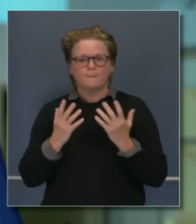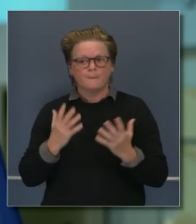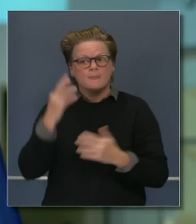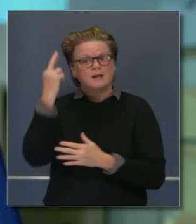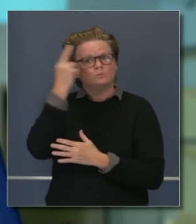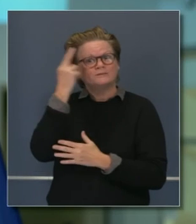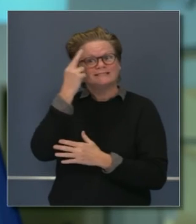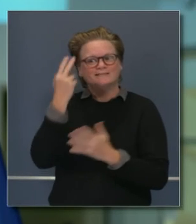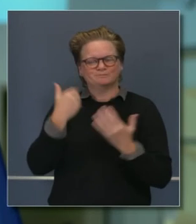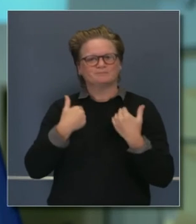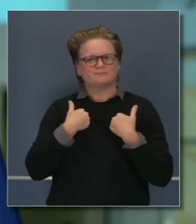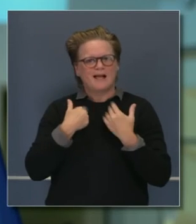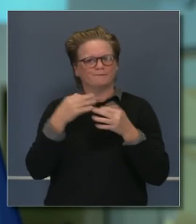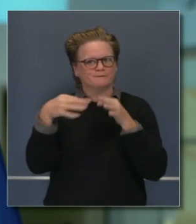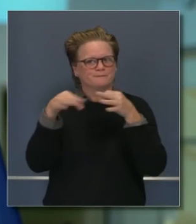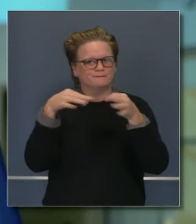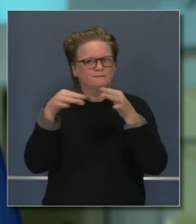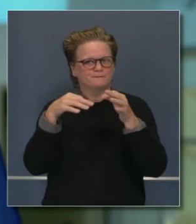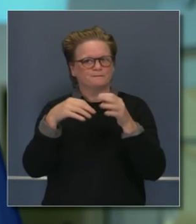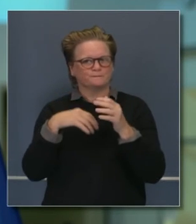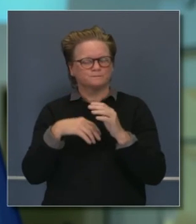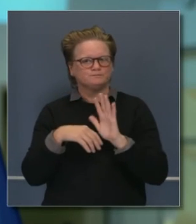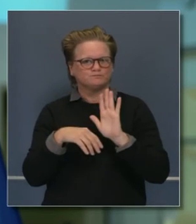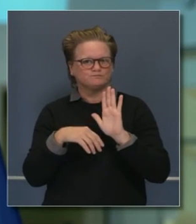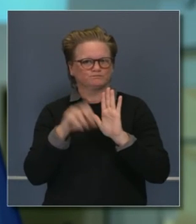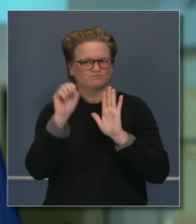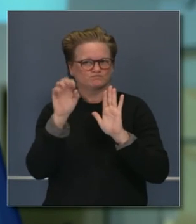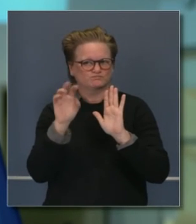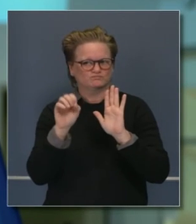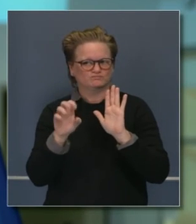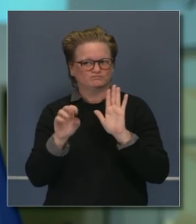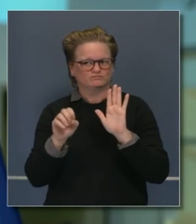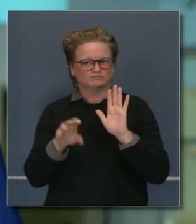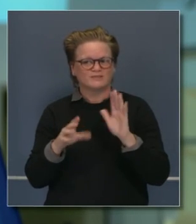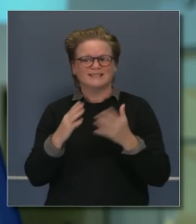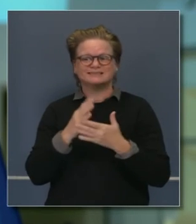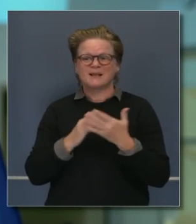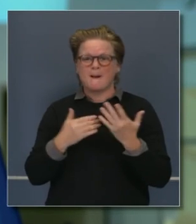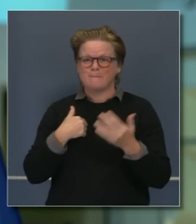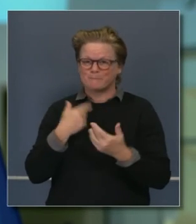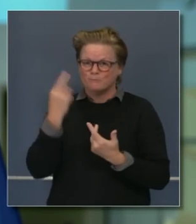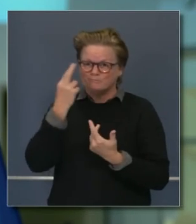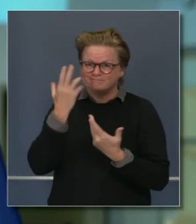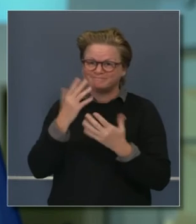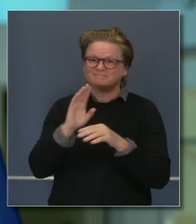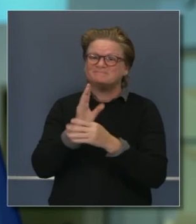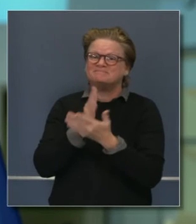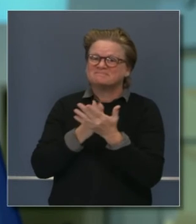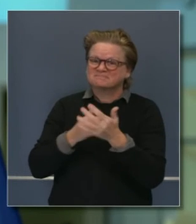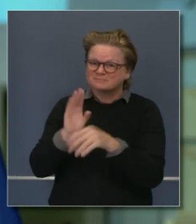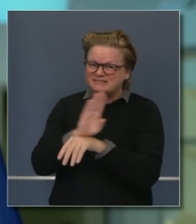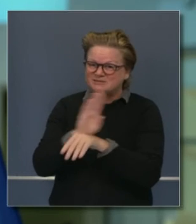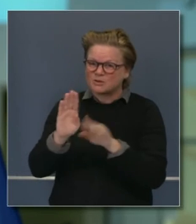enumeran, muchas entidades. Hemos hablado de lugares de trabajos esenciales. Algunos mencionan